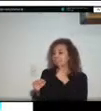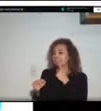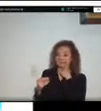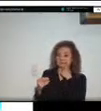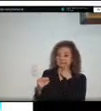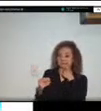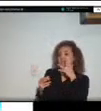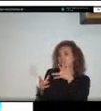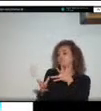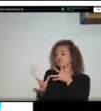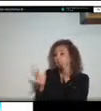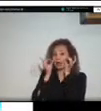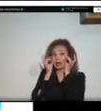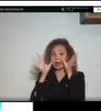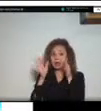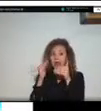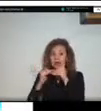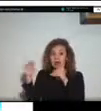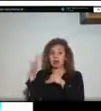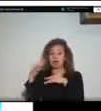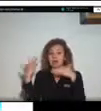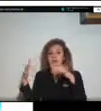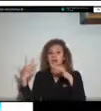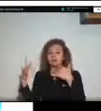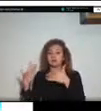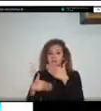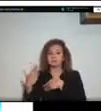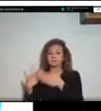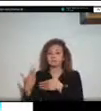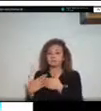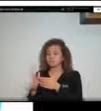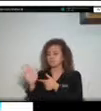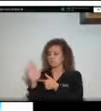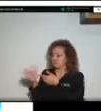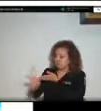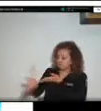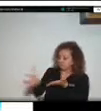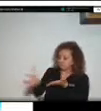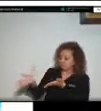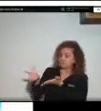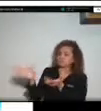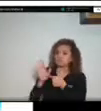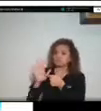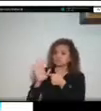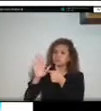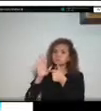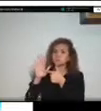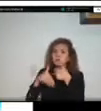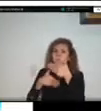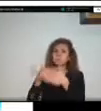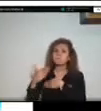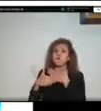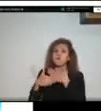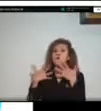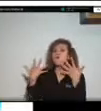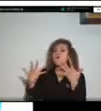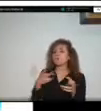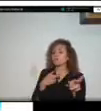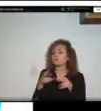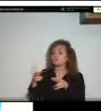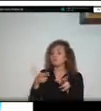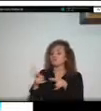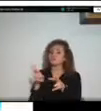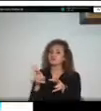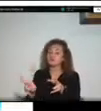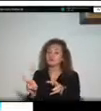vamos a ver también en las siguientes imágenes como estas corrientes en su discurrir a lo